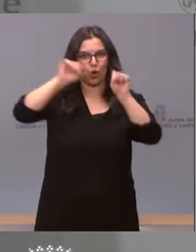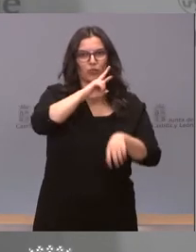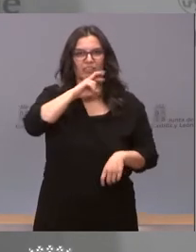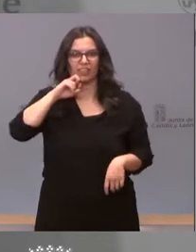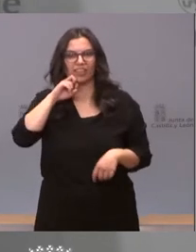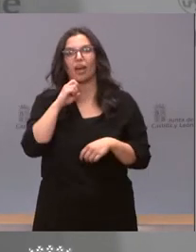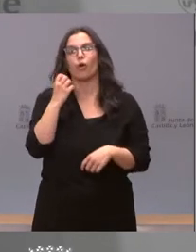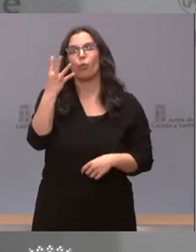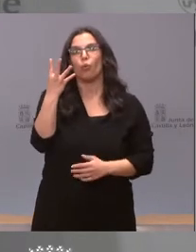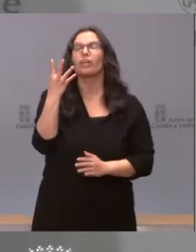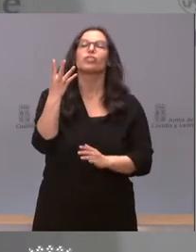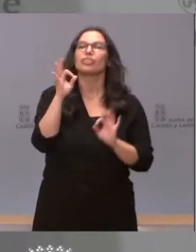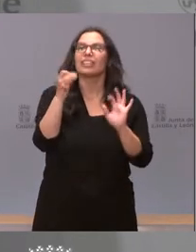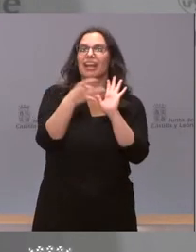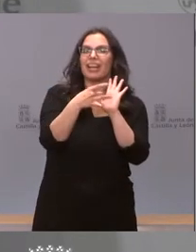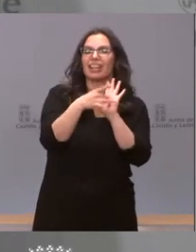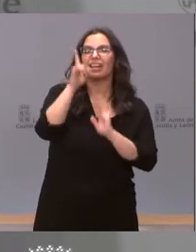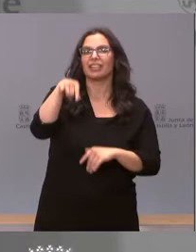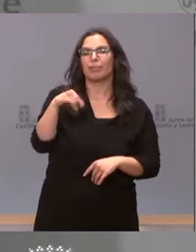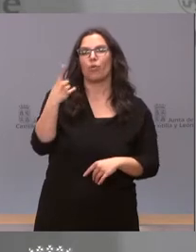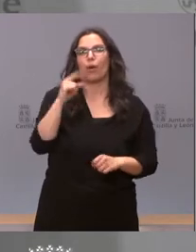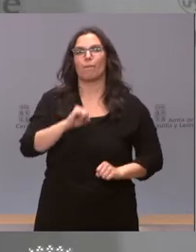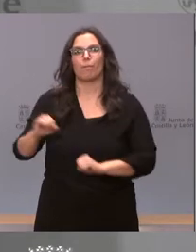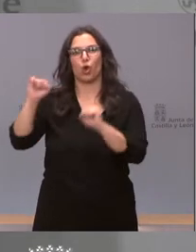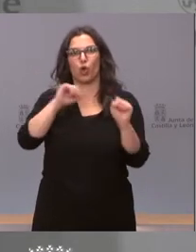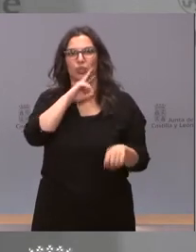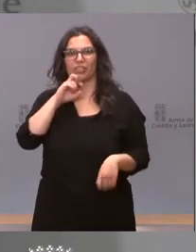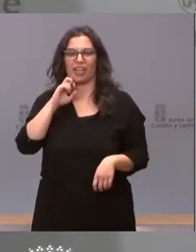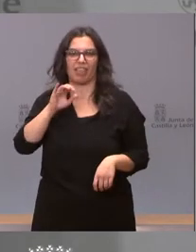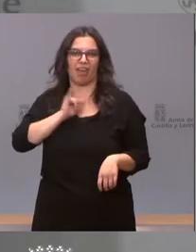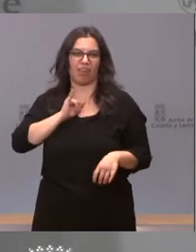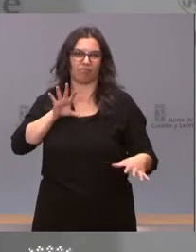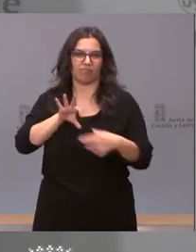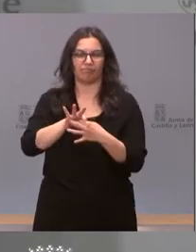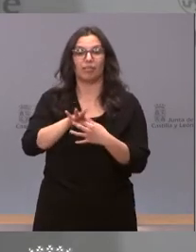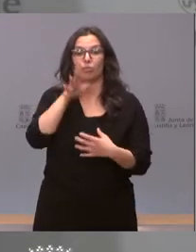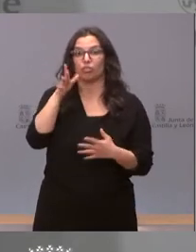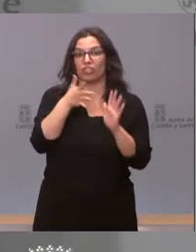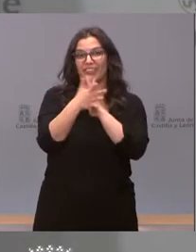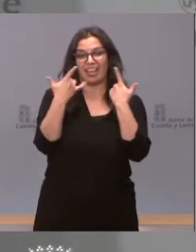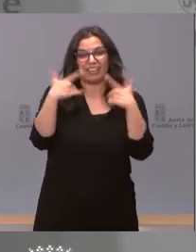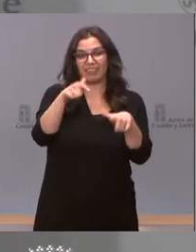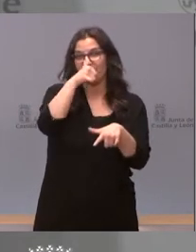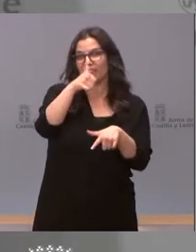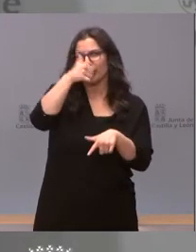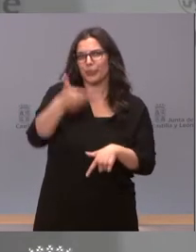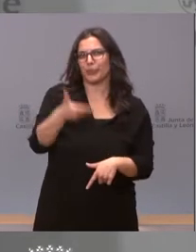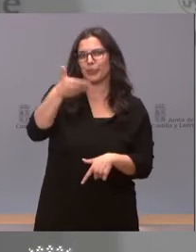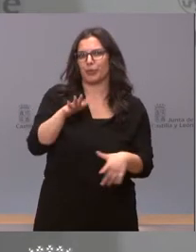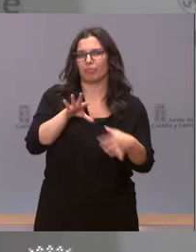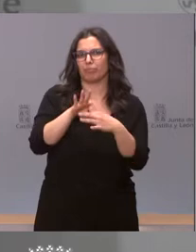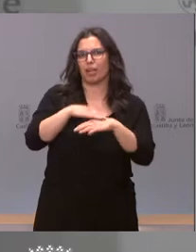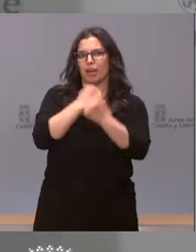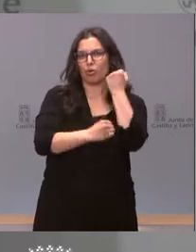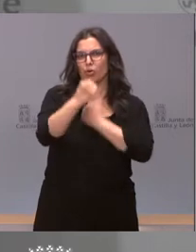cuatro vinos de calidad y una indicación geográfica protegida. Es, por tanto, un sector esencial en la economía de nuestra comunidad y